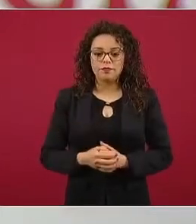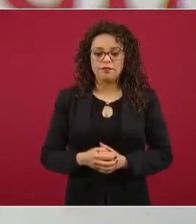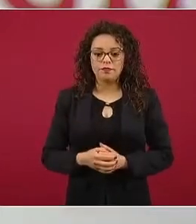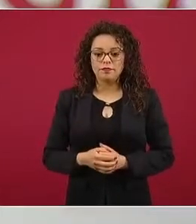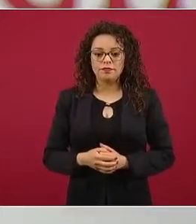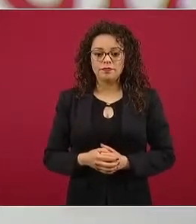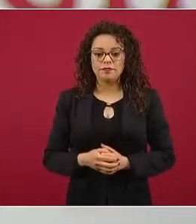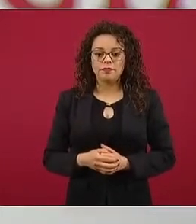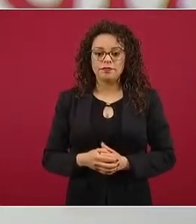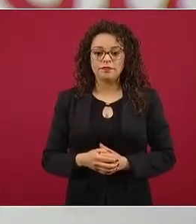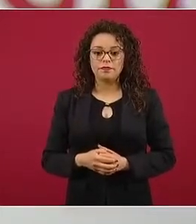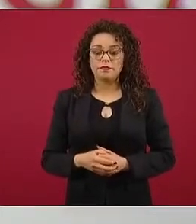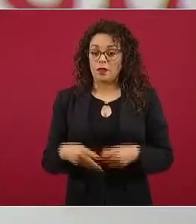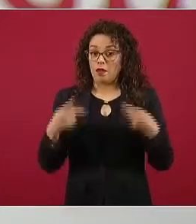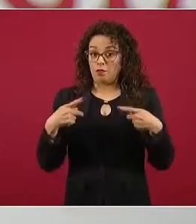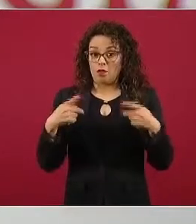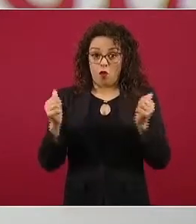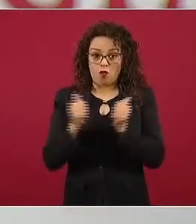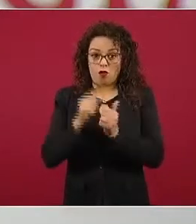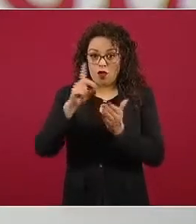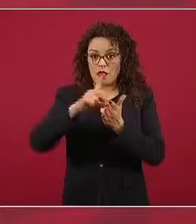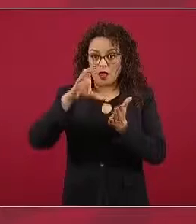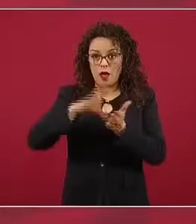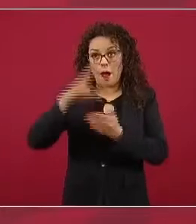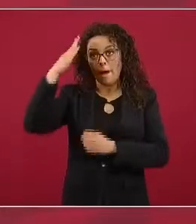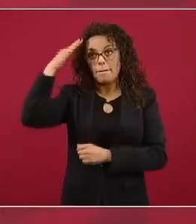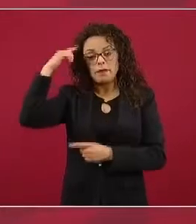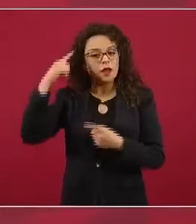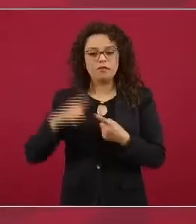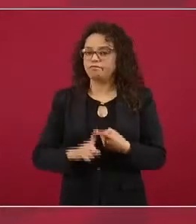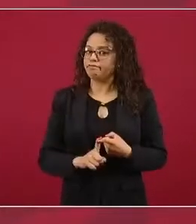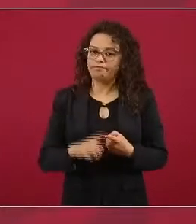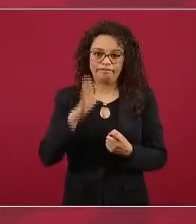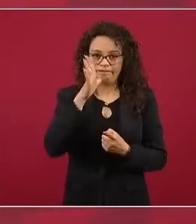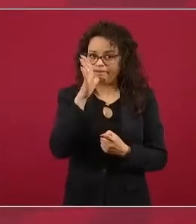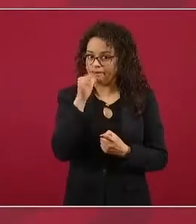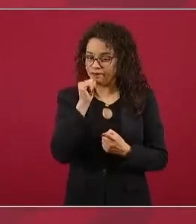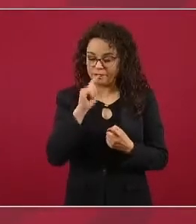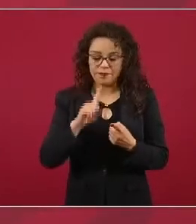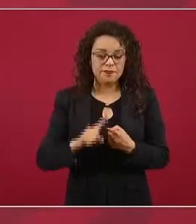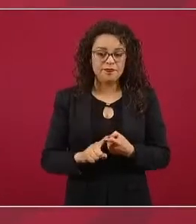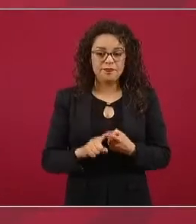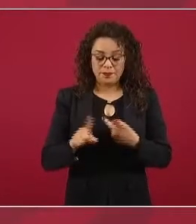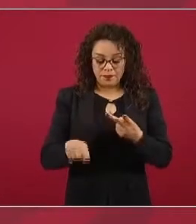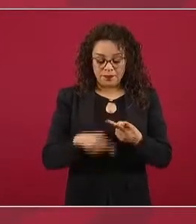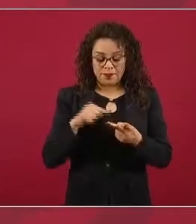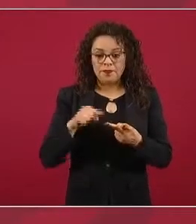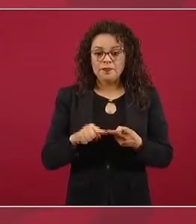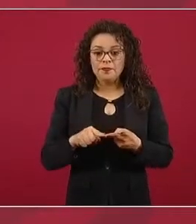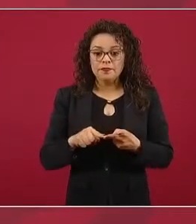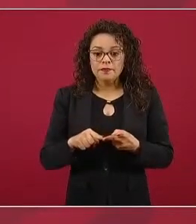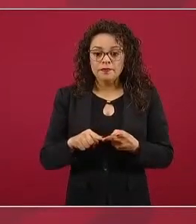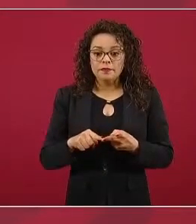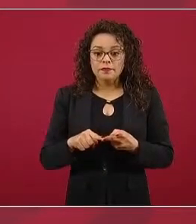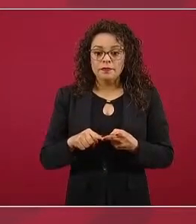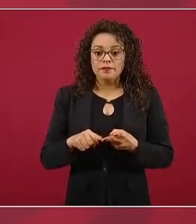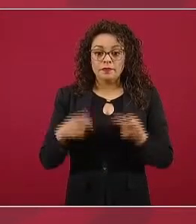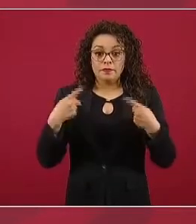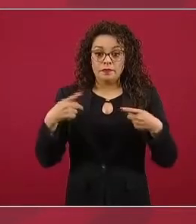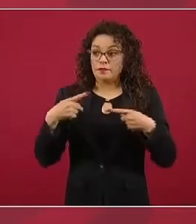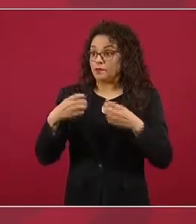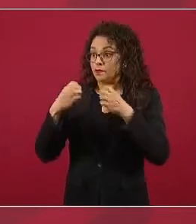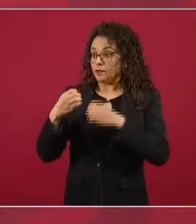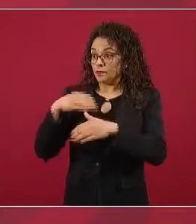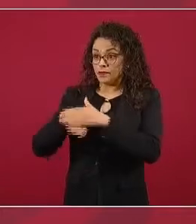discapacidad mental, no puede haber personas que estén privadas de la libertad,